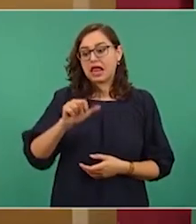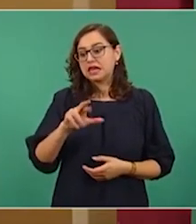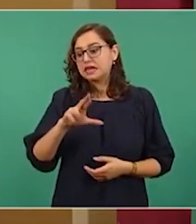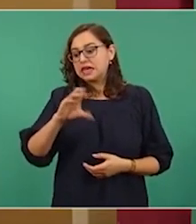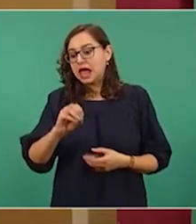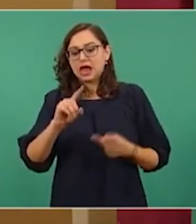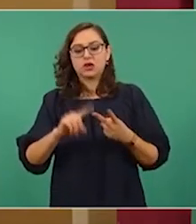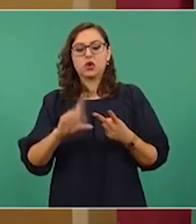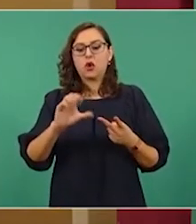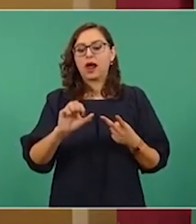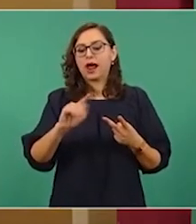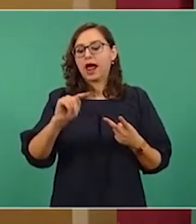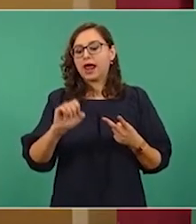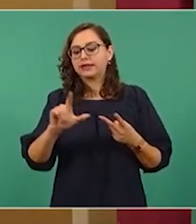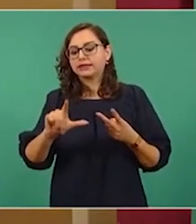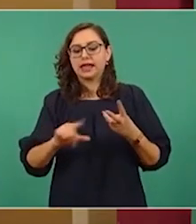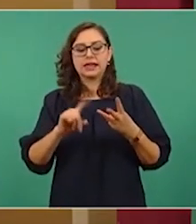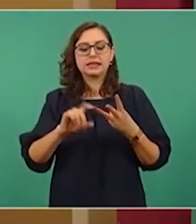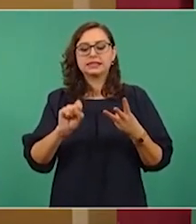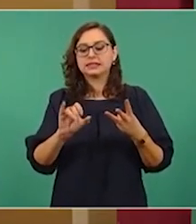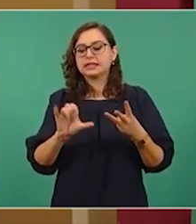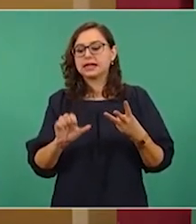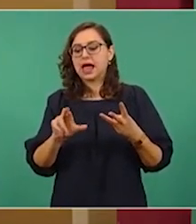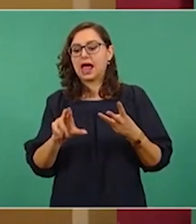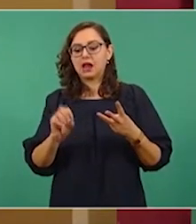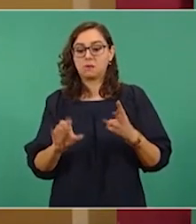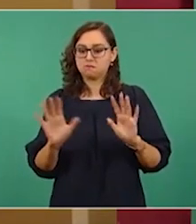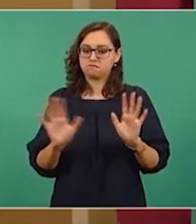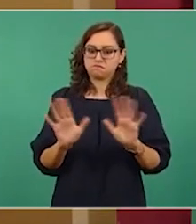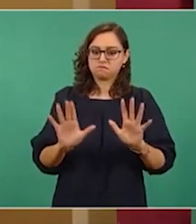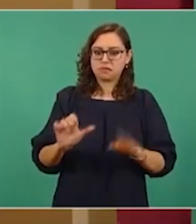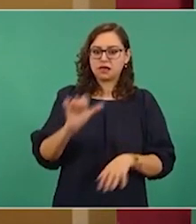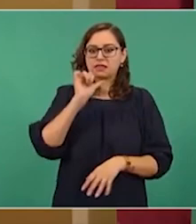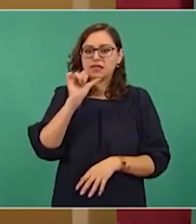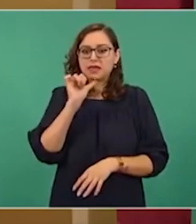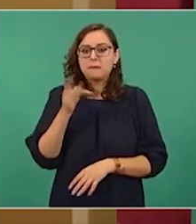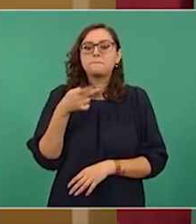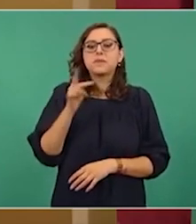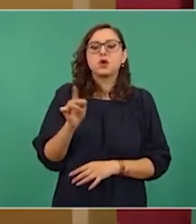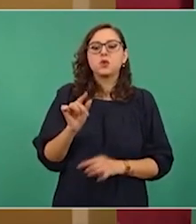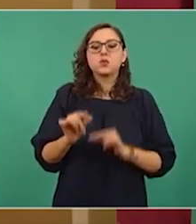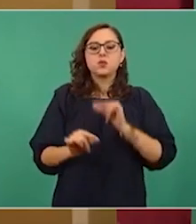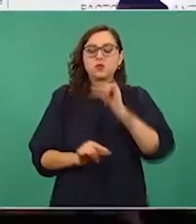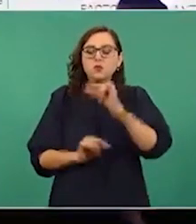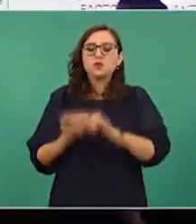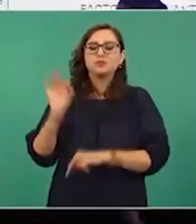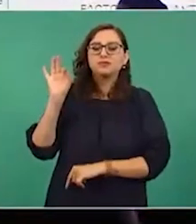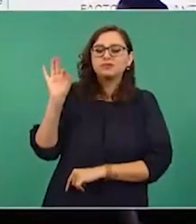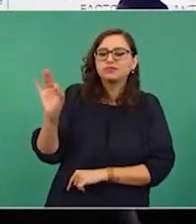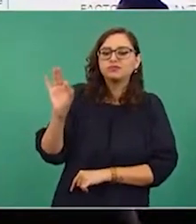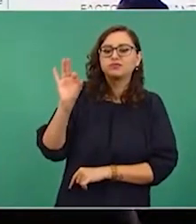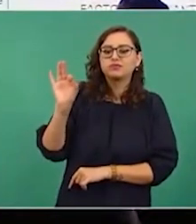cartel o sicario, pero empiezan a recurrir a siglas de grupos criminales por todos conocidos como…